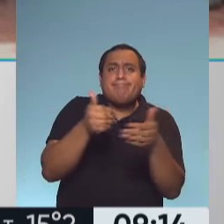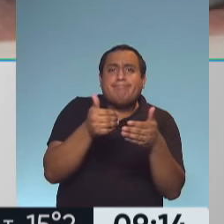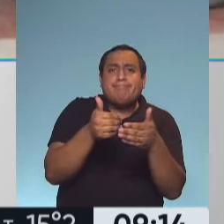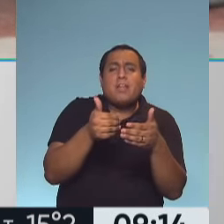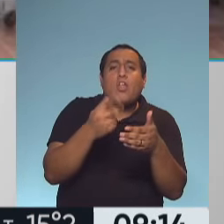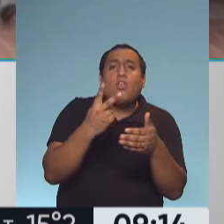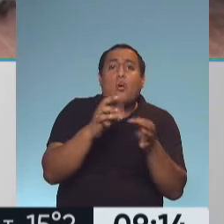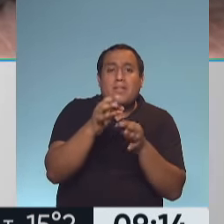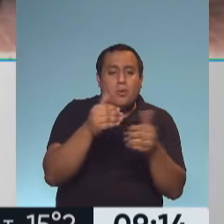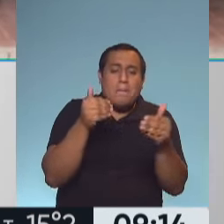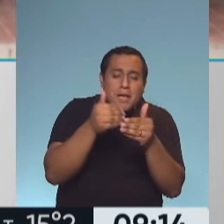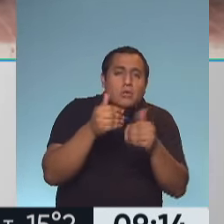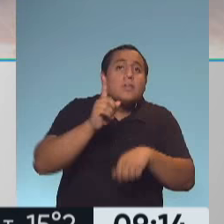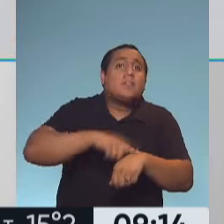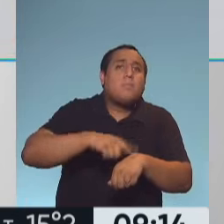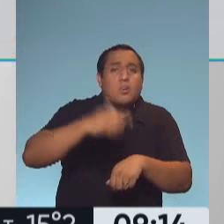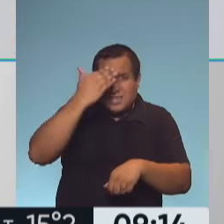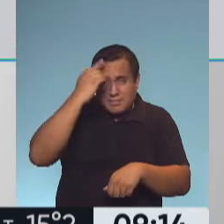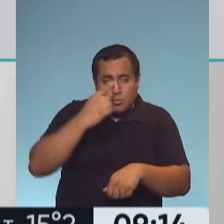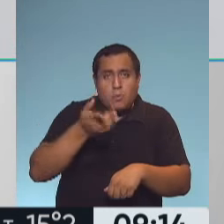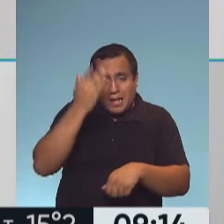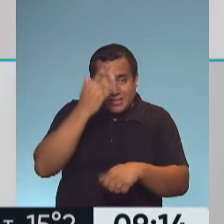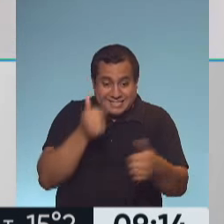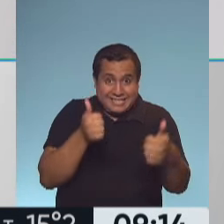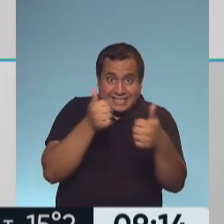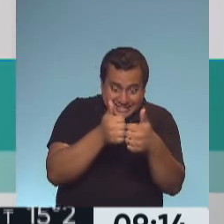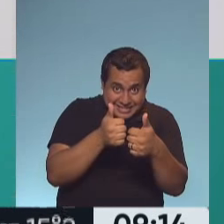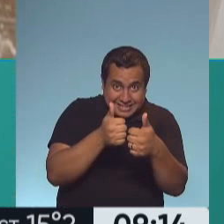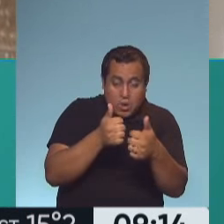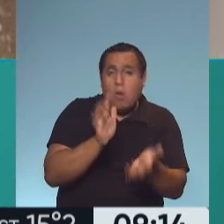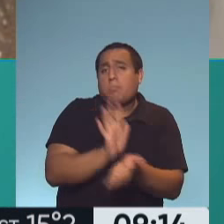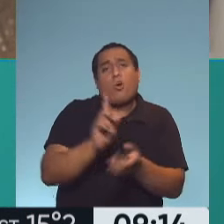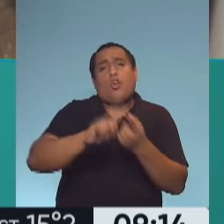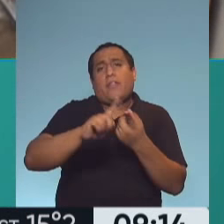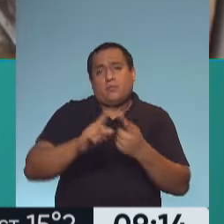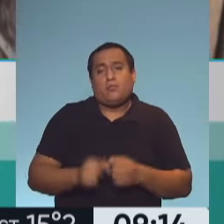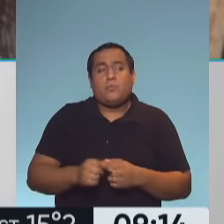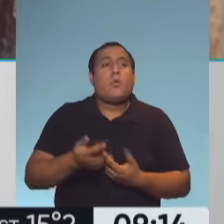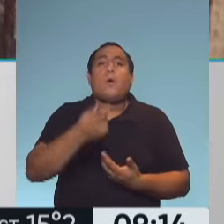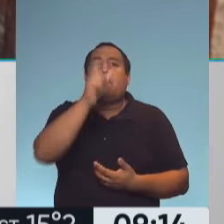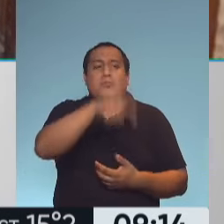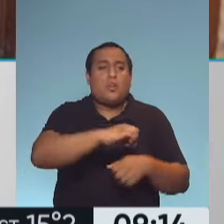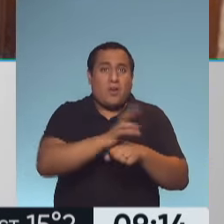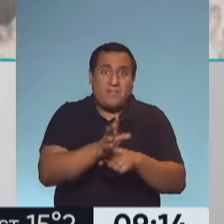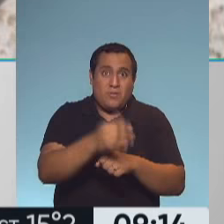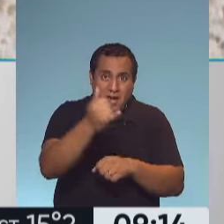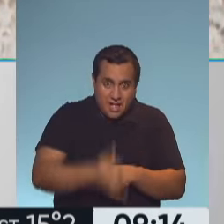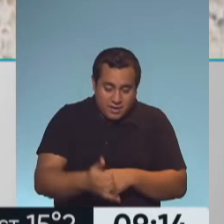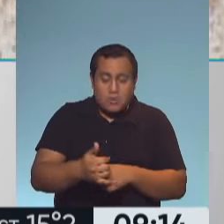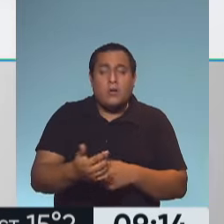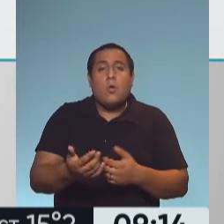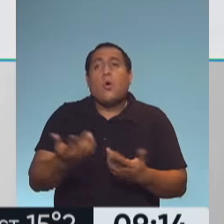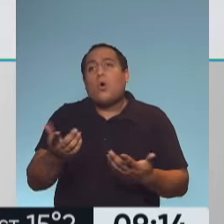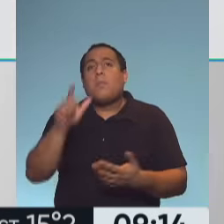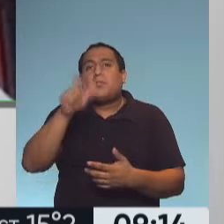menos de dos metros de distancia. Y típicamente entonces la persona que cuida a una persona con coronavirus, o una persona que convive con una